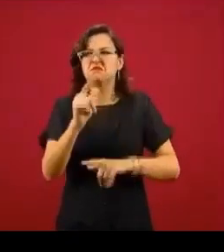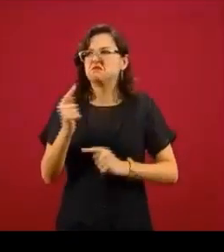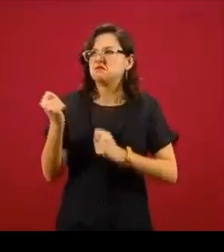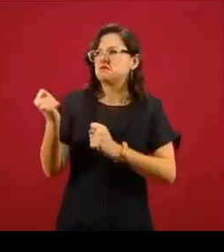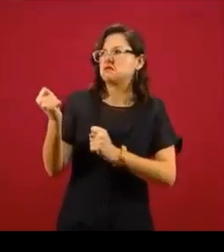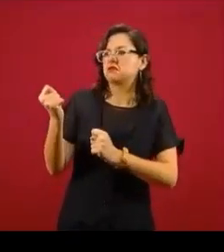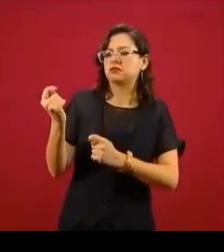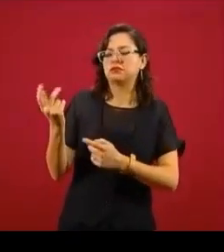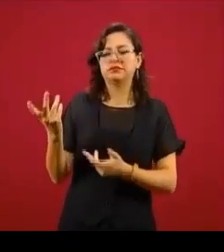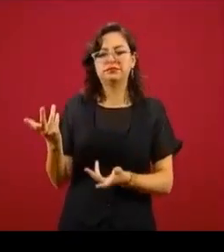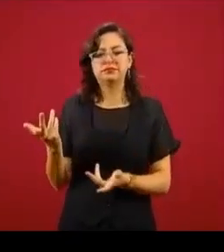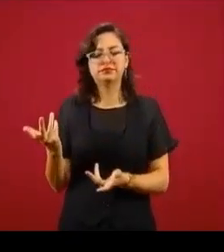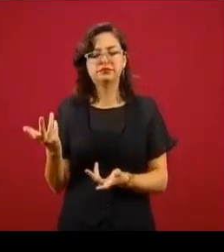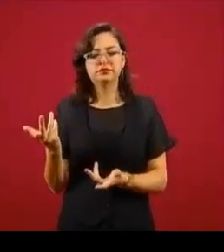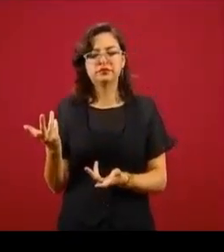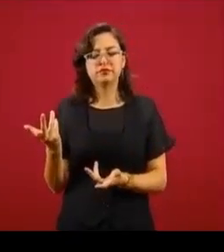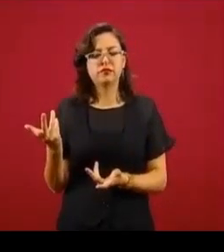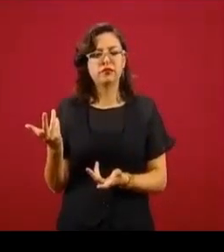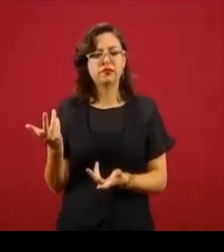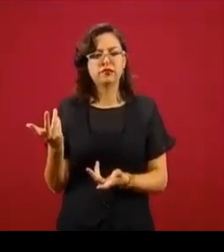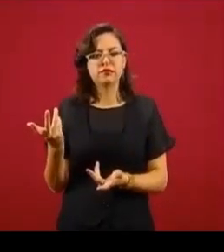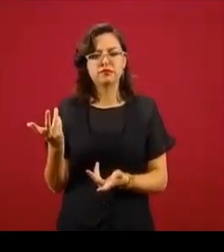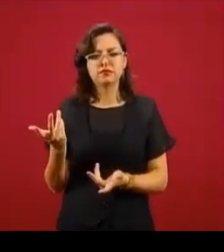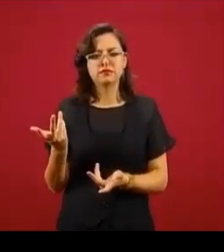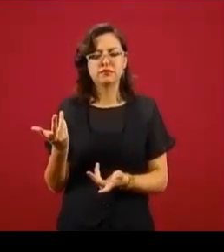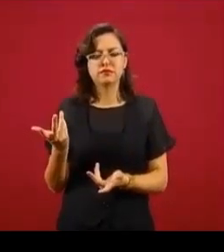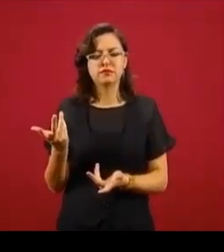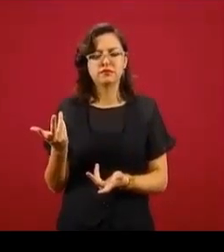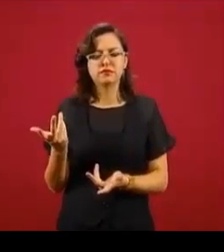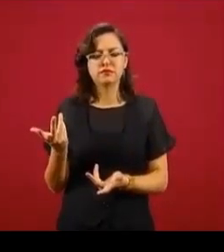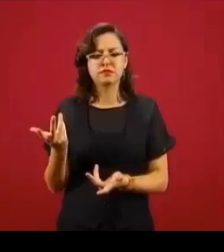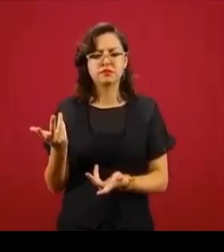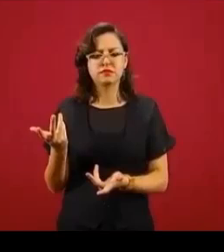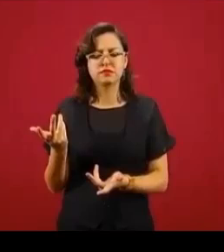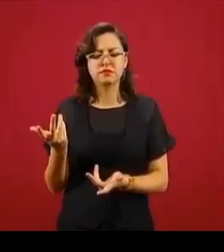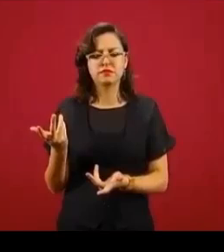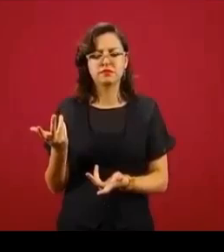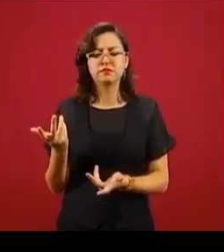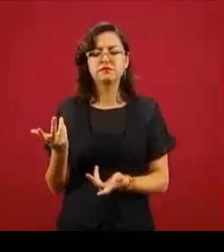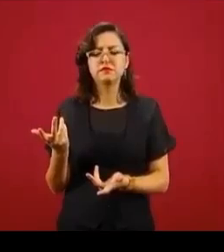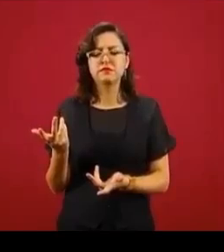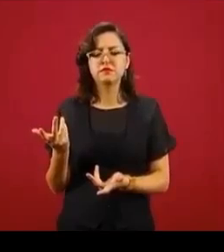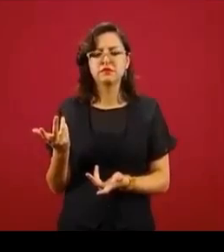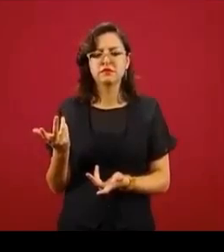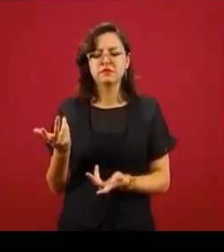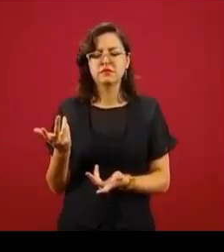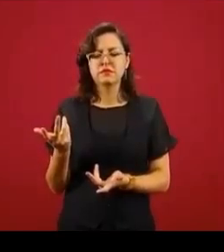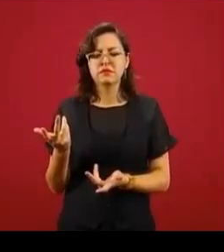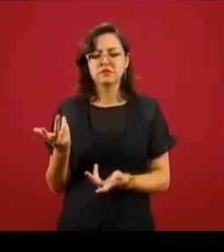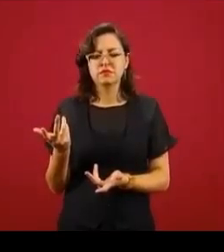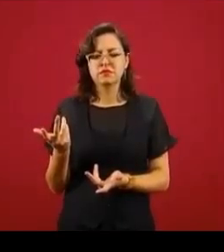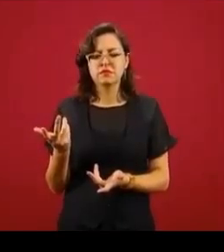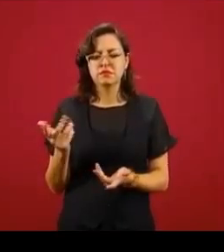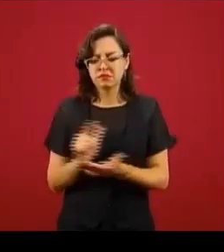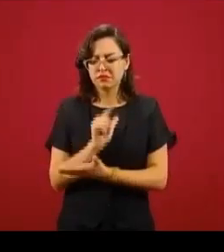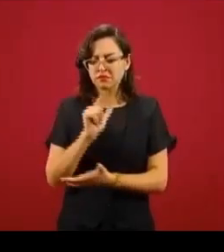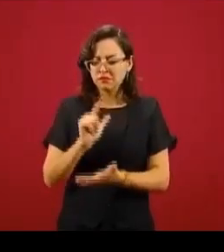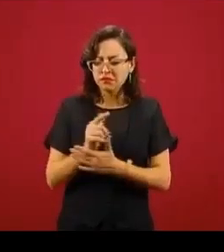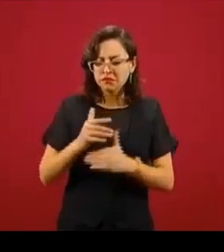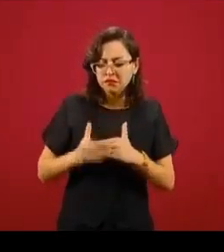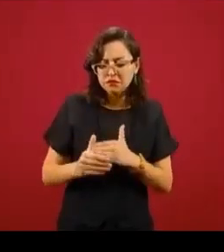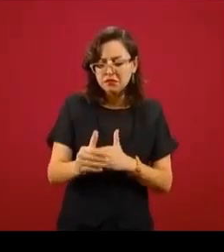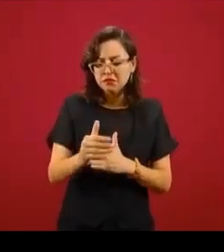no estaba autorizado en la ley de